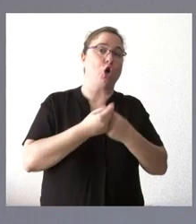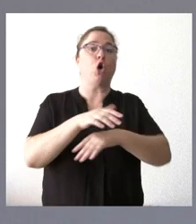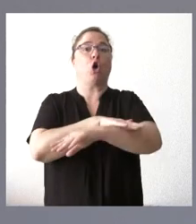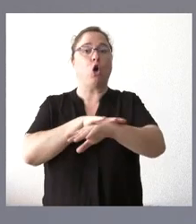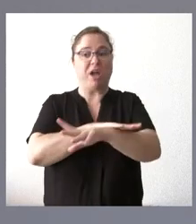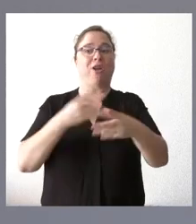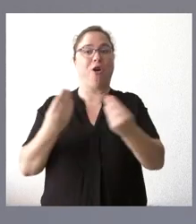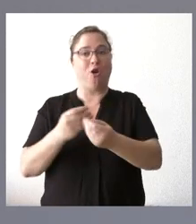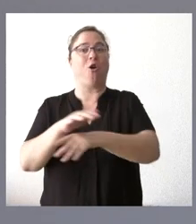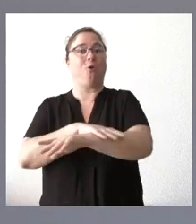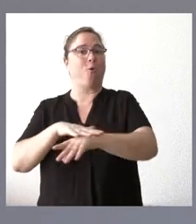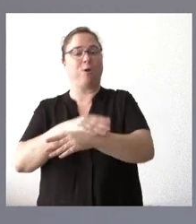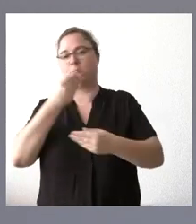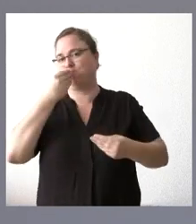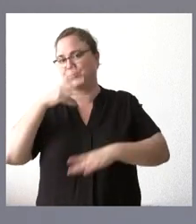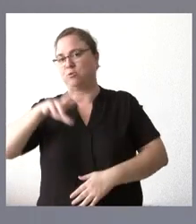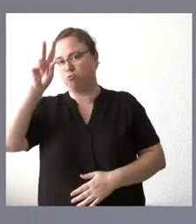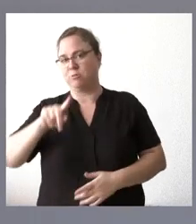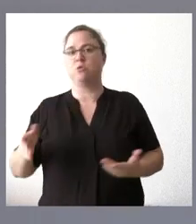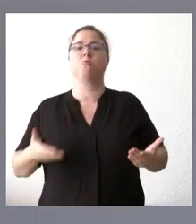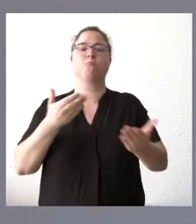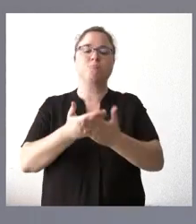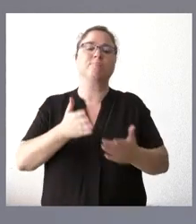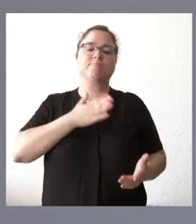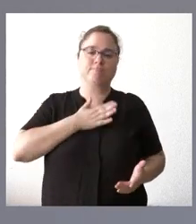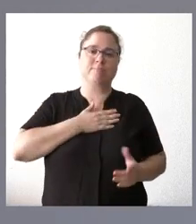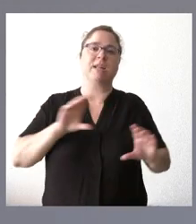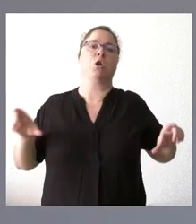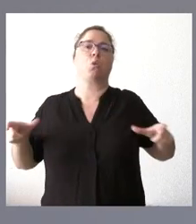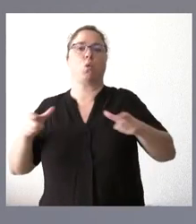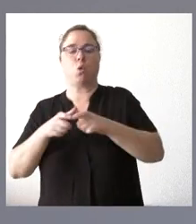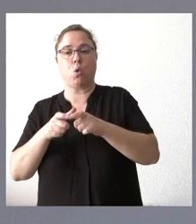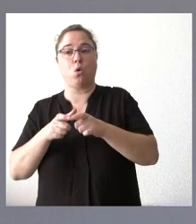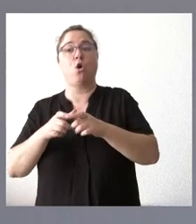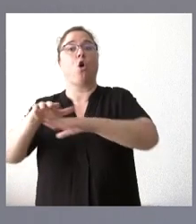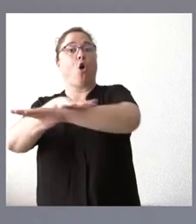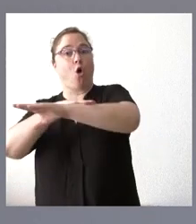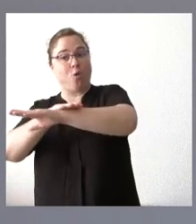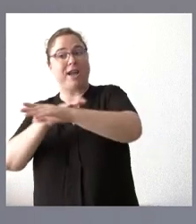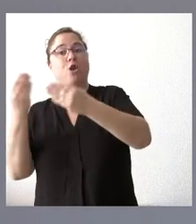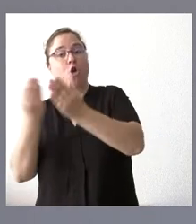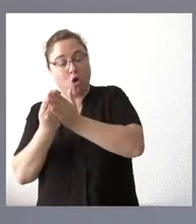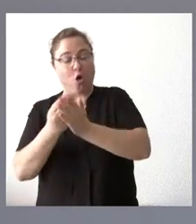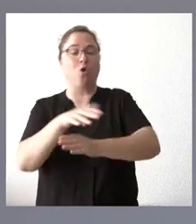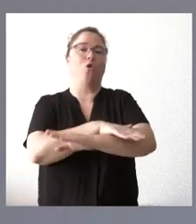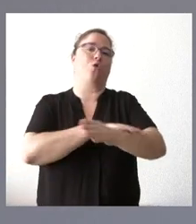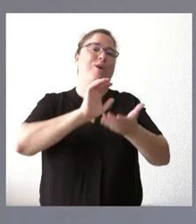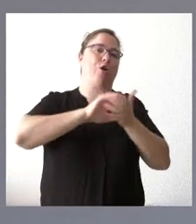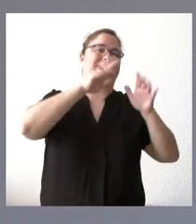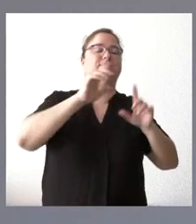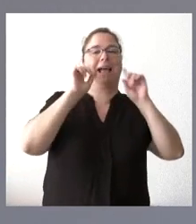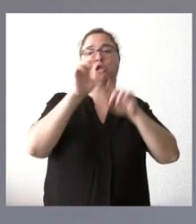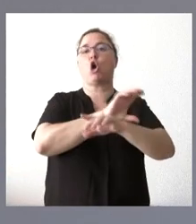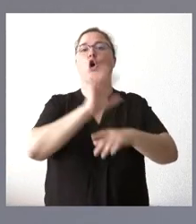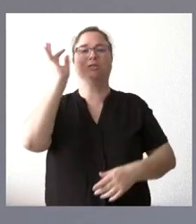consigo mismo sustituye a una solicitud de reunión de un miembro del Gobierno de Castilla y León, en este caso la consejera